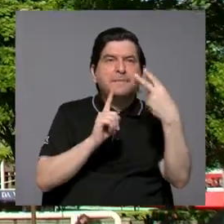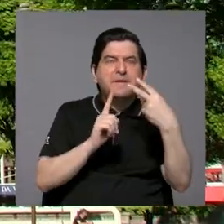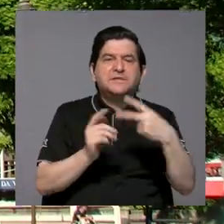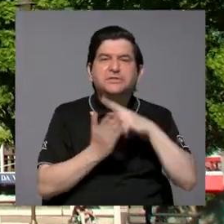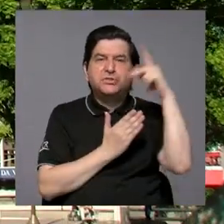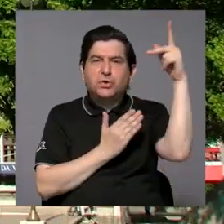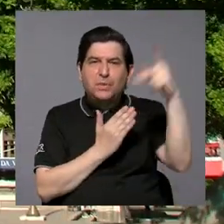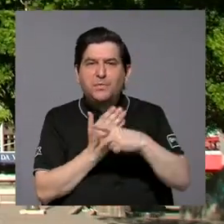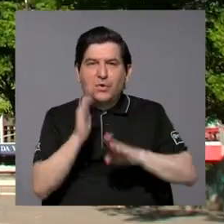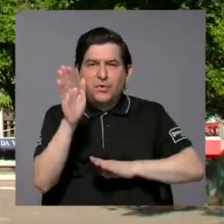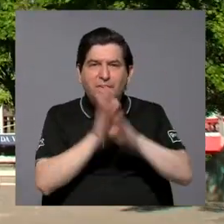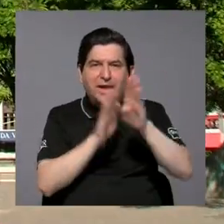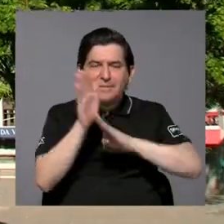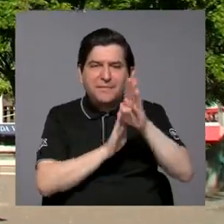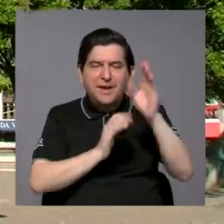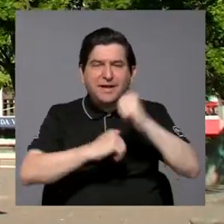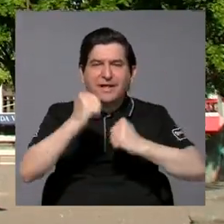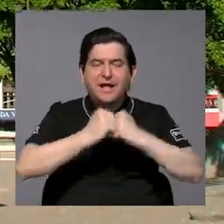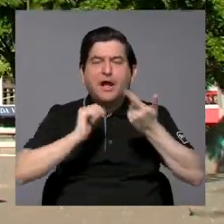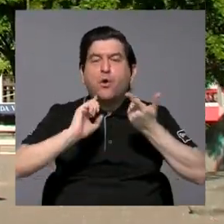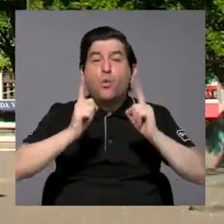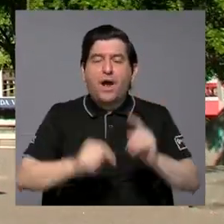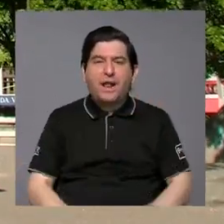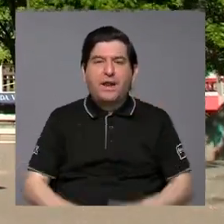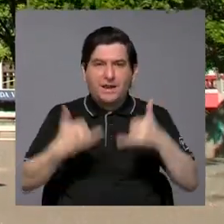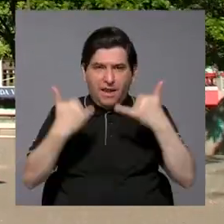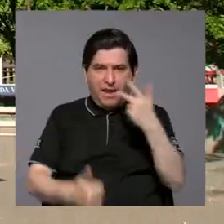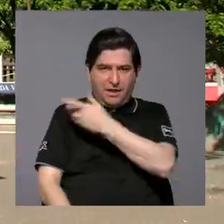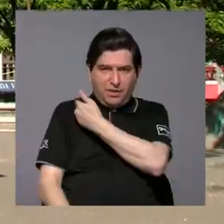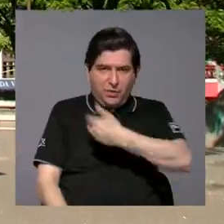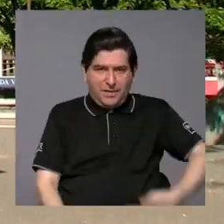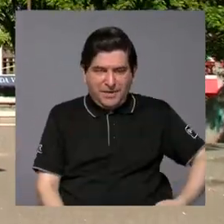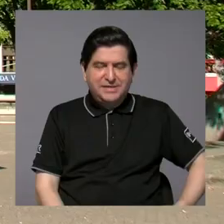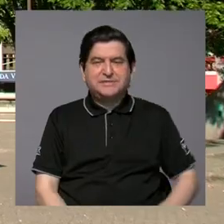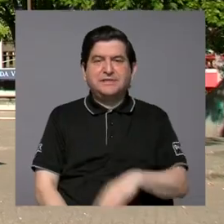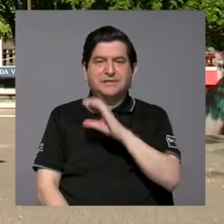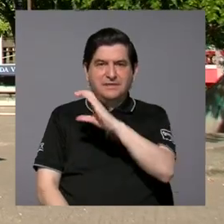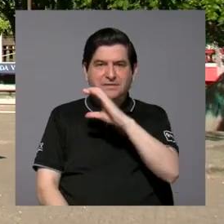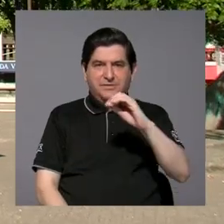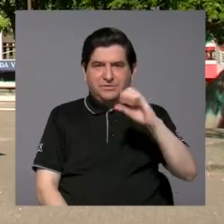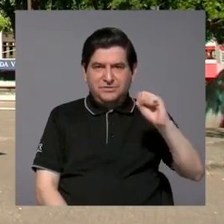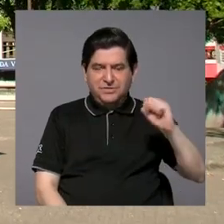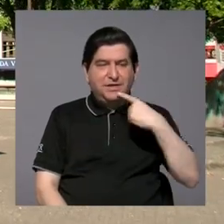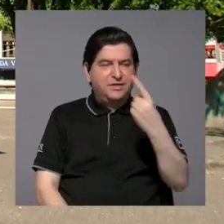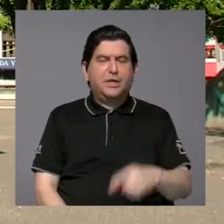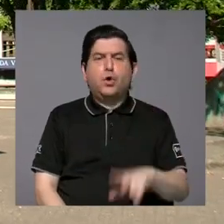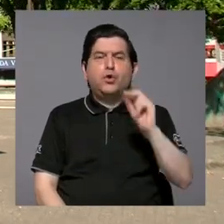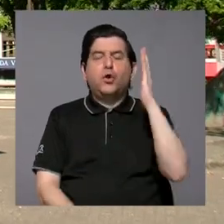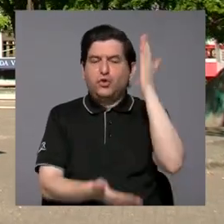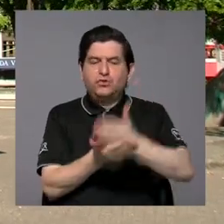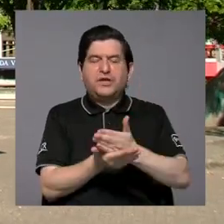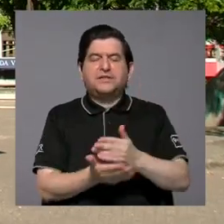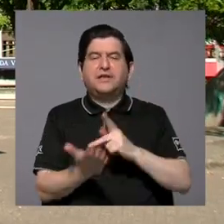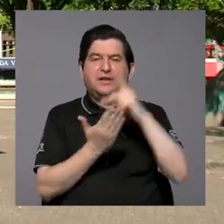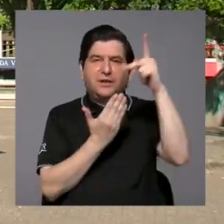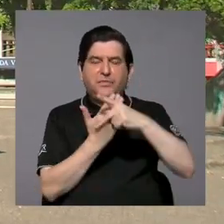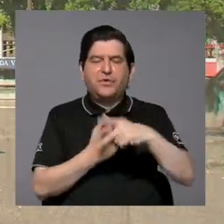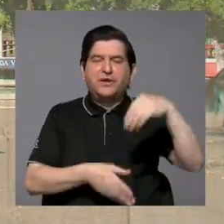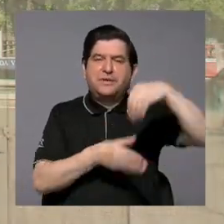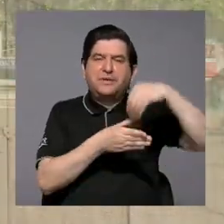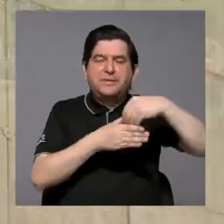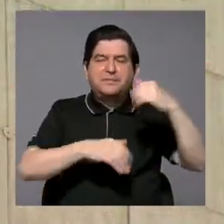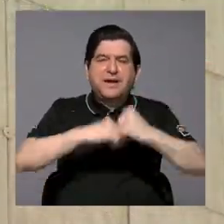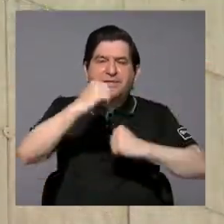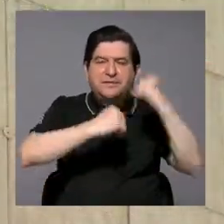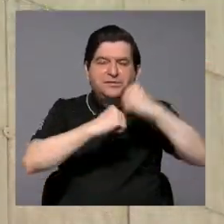es ese programa de desarrollo de infraestructura. El actual presidente de la caja dijo, no, vamos a poner en pausa ese programa de inversión e infraestructura,